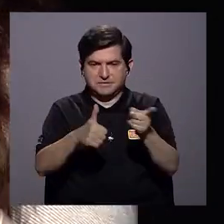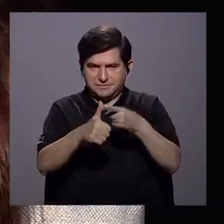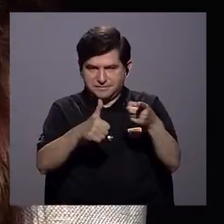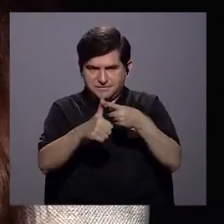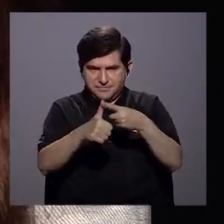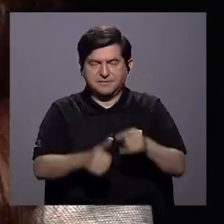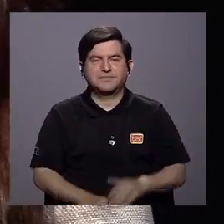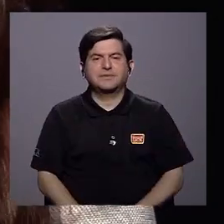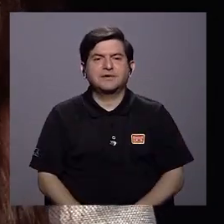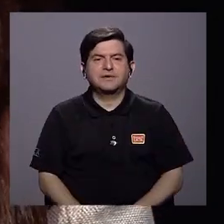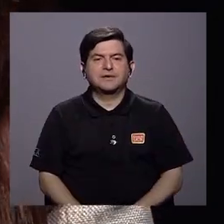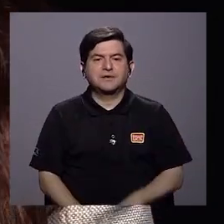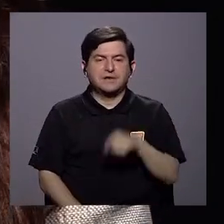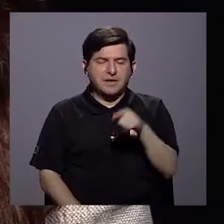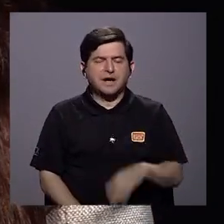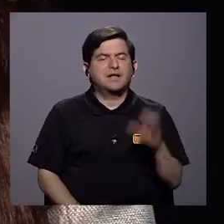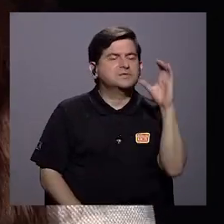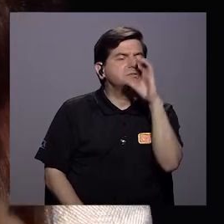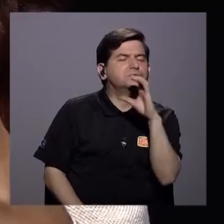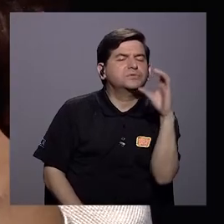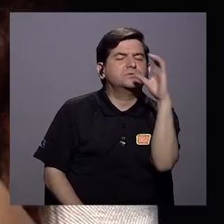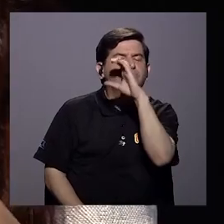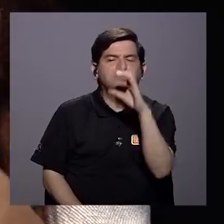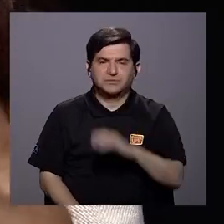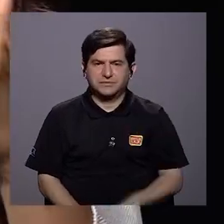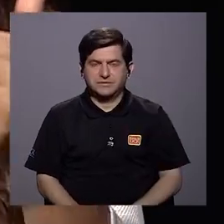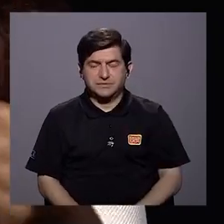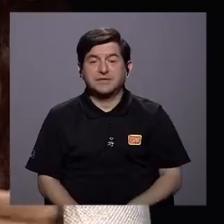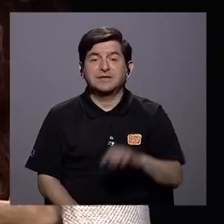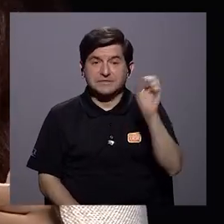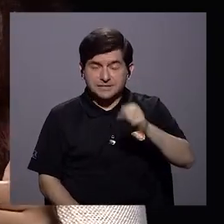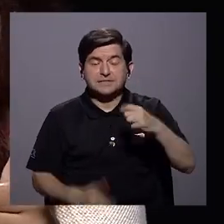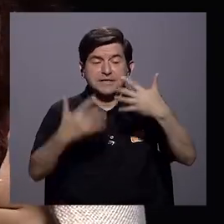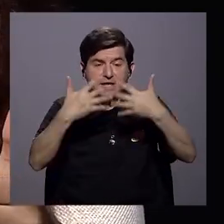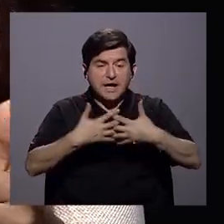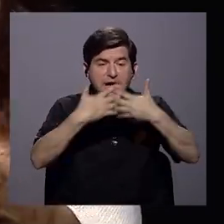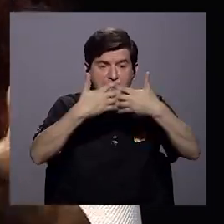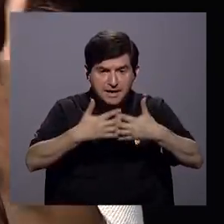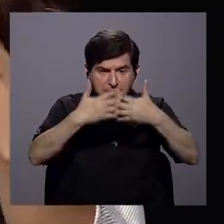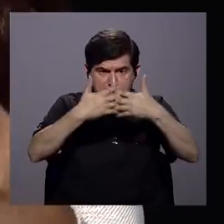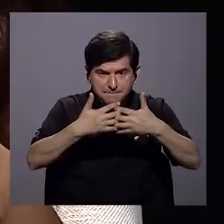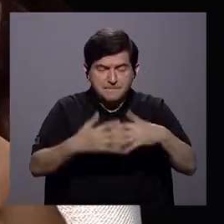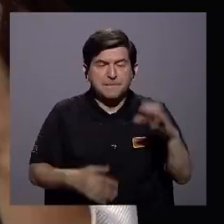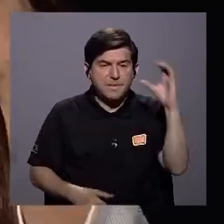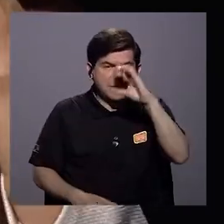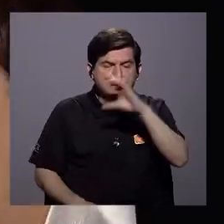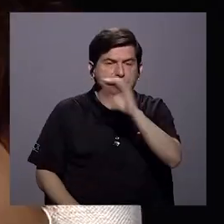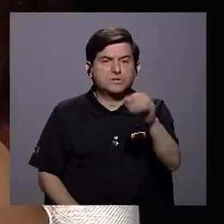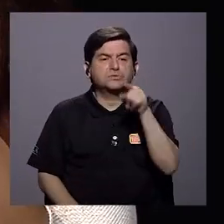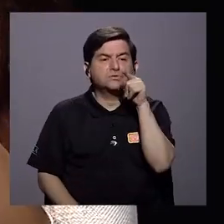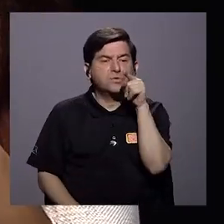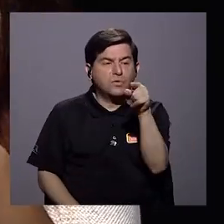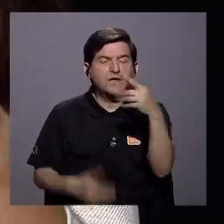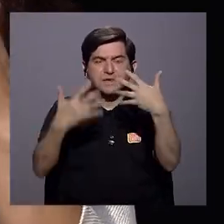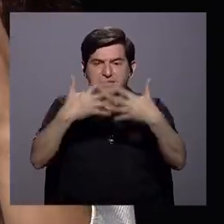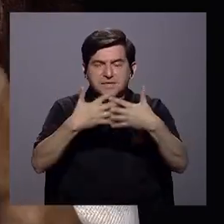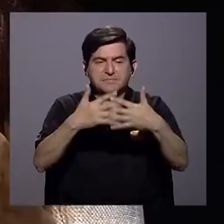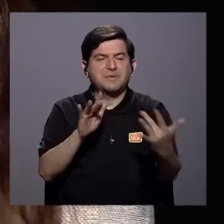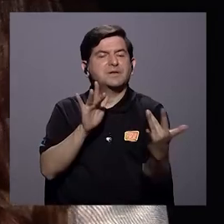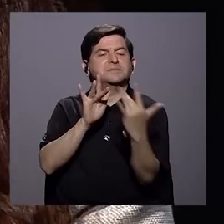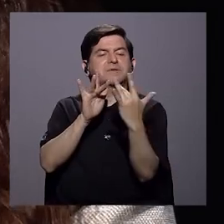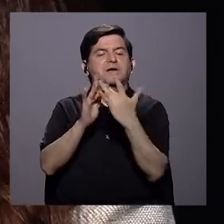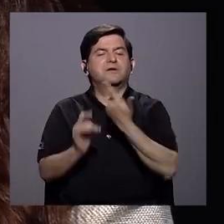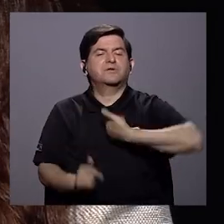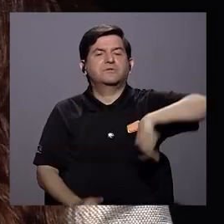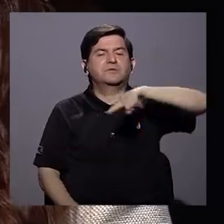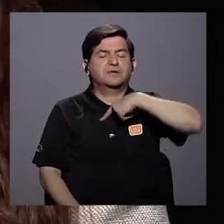primer pilar tiene que ver con prospección. Tenemos que buscar a las empresas o las empresas contactan con nosotros para saber